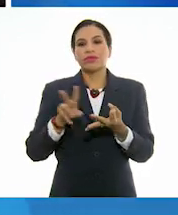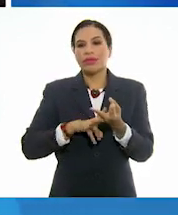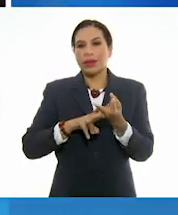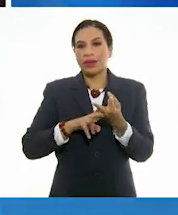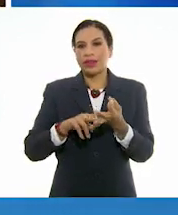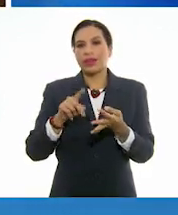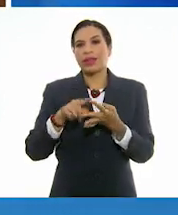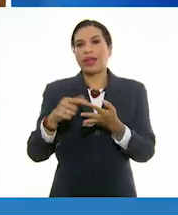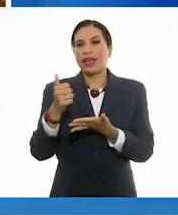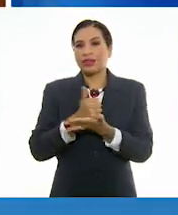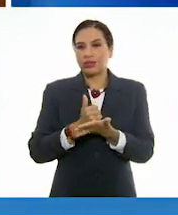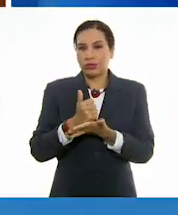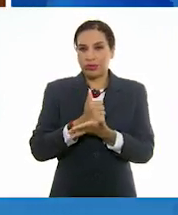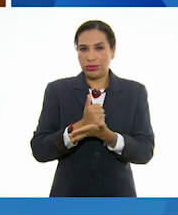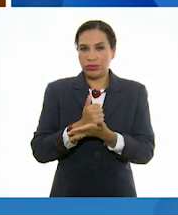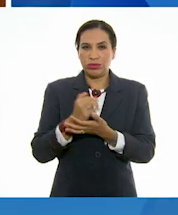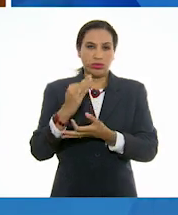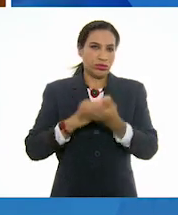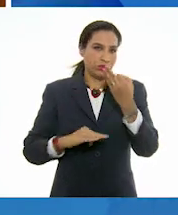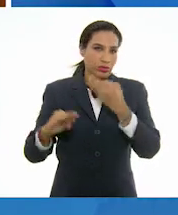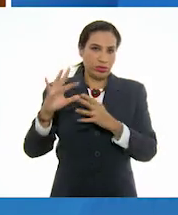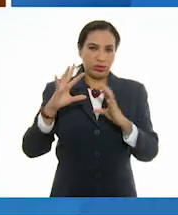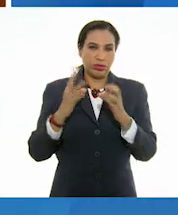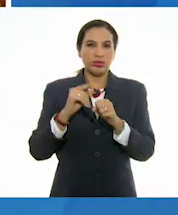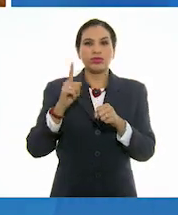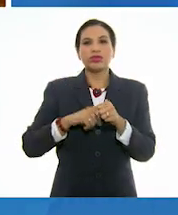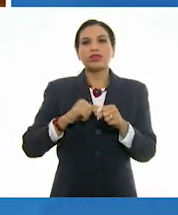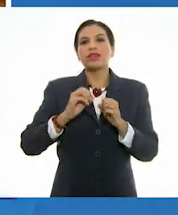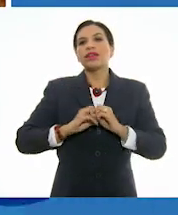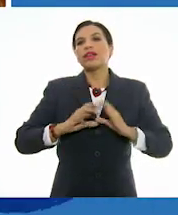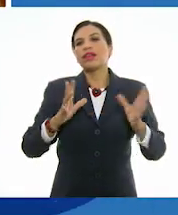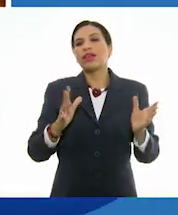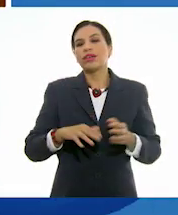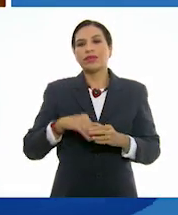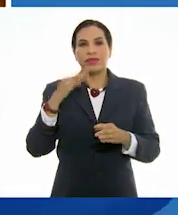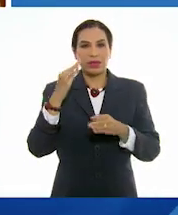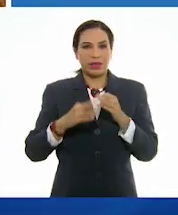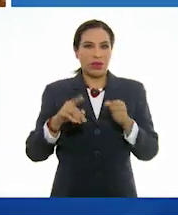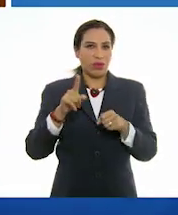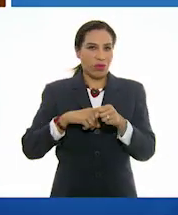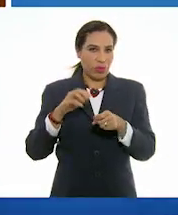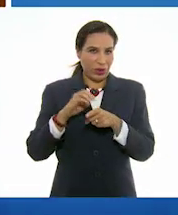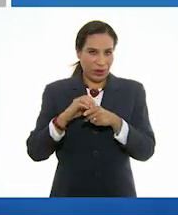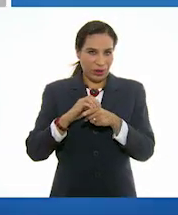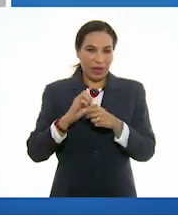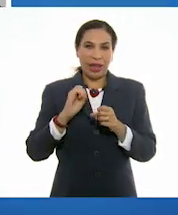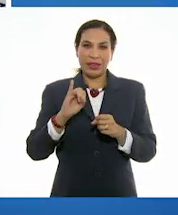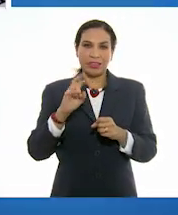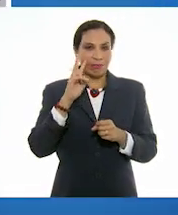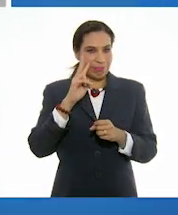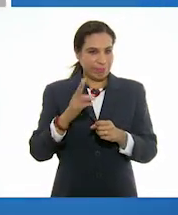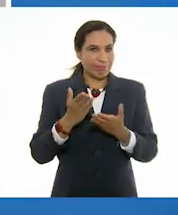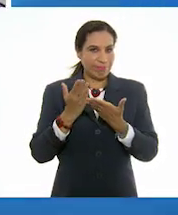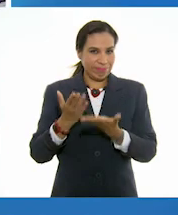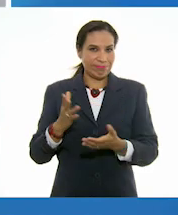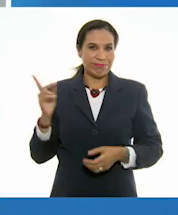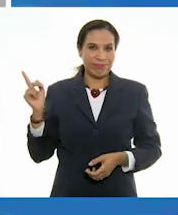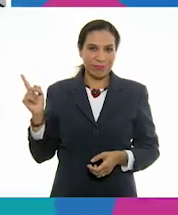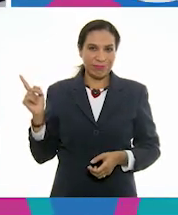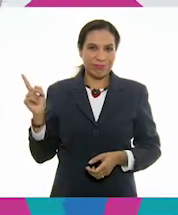verde y luego el azul. Todos en tonos claros. Al final, el morado. Y así quedó mi mandala.